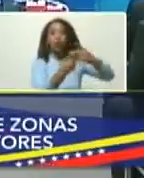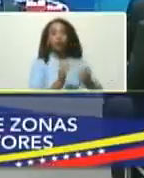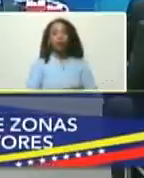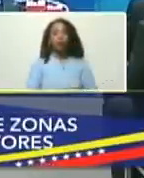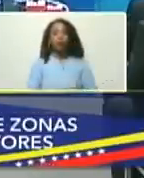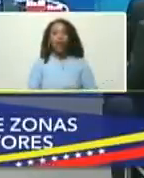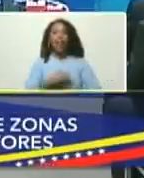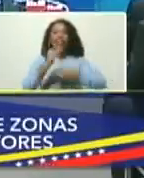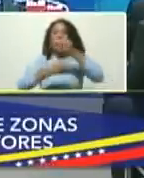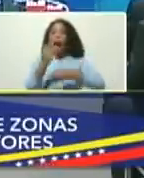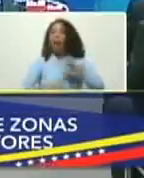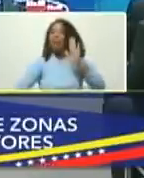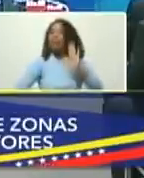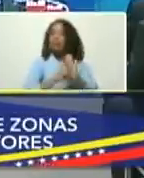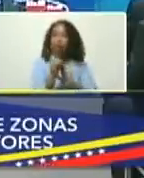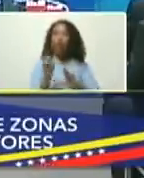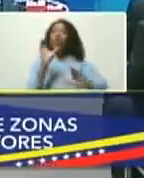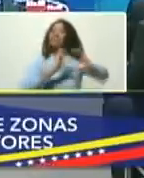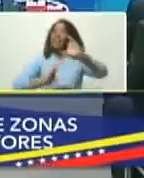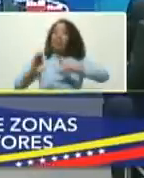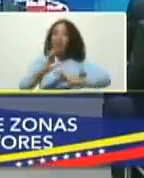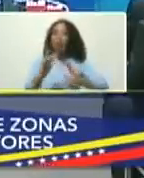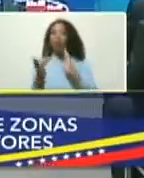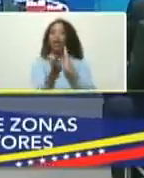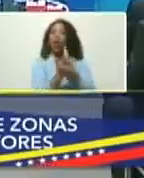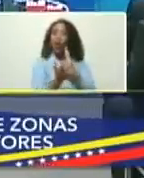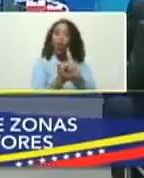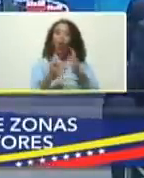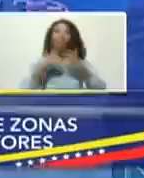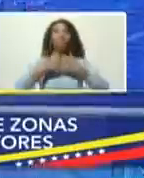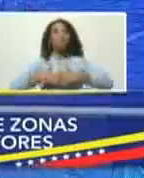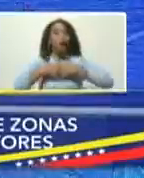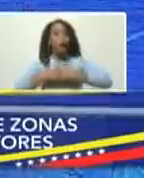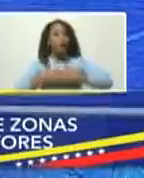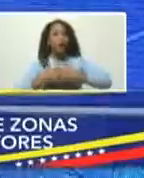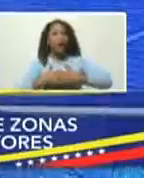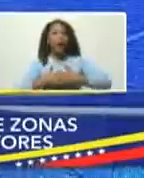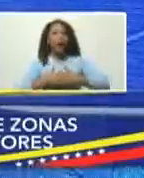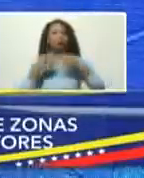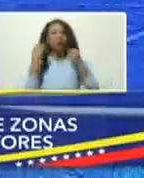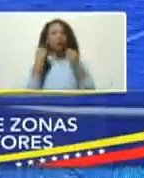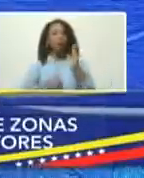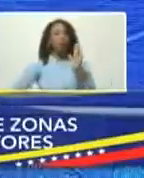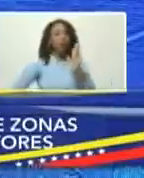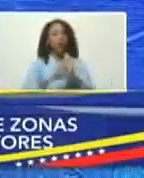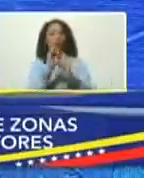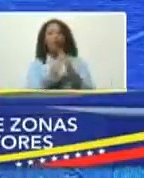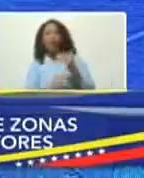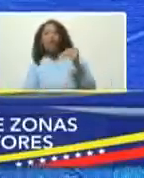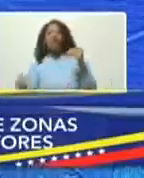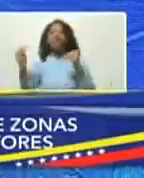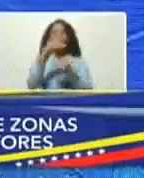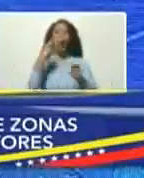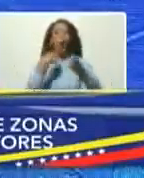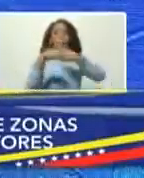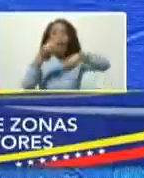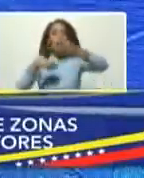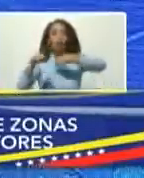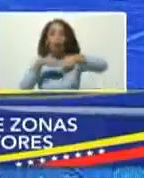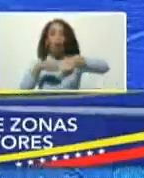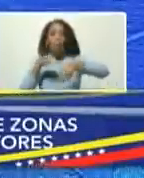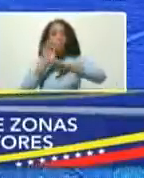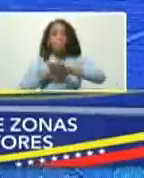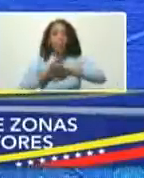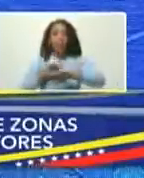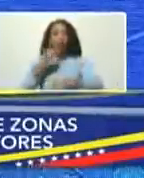lleven al desarrollo científico, tecnológico, industrial, al desarrollo elevado del comercio por parte